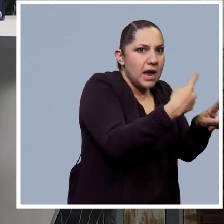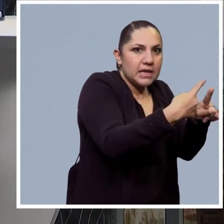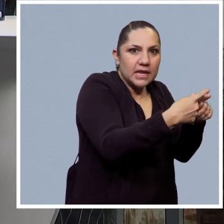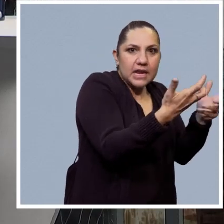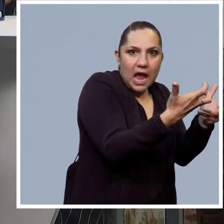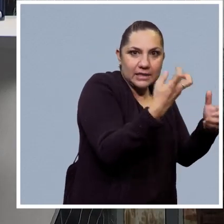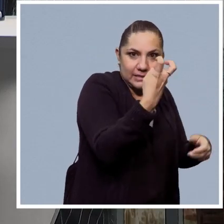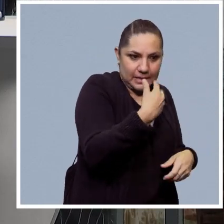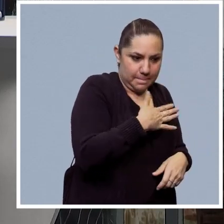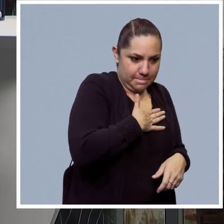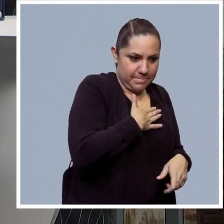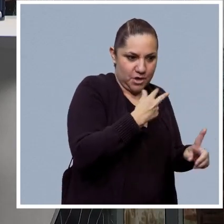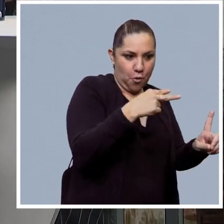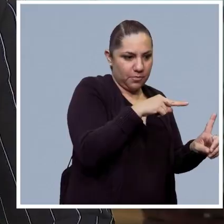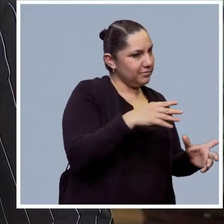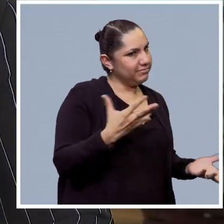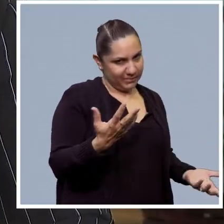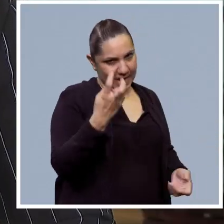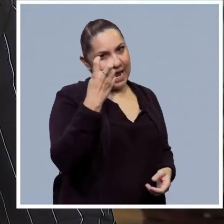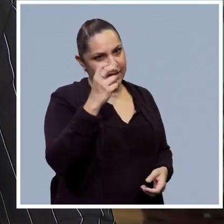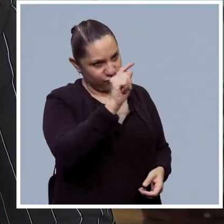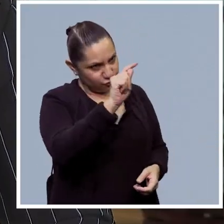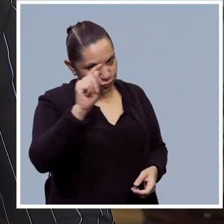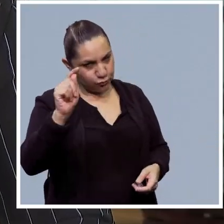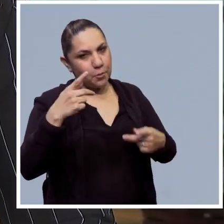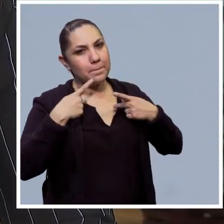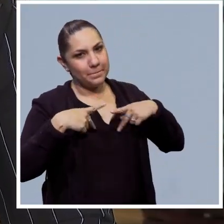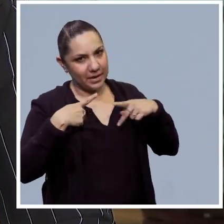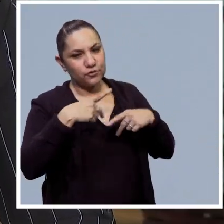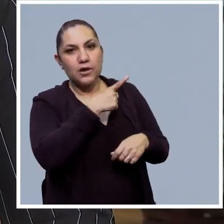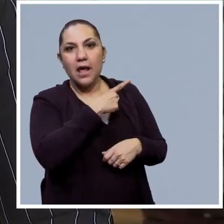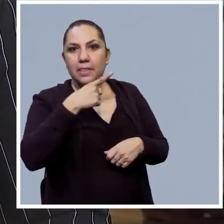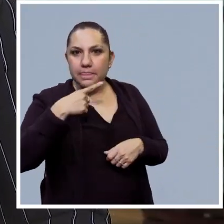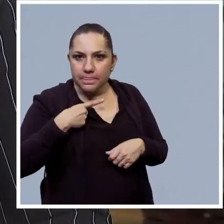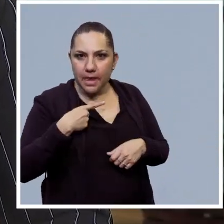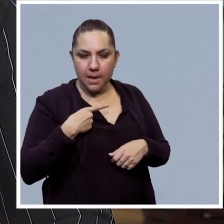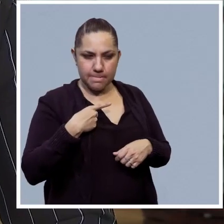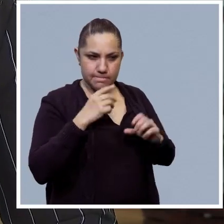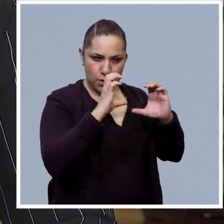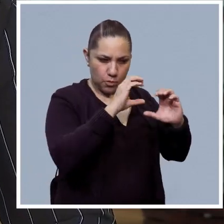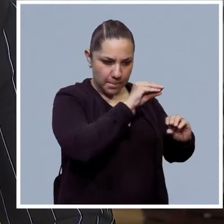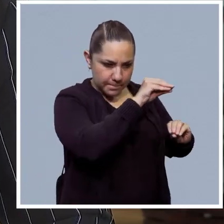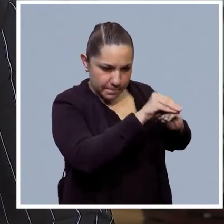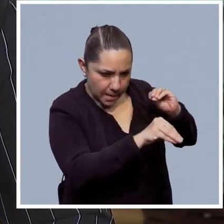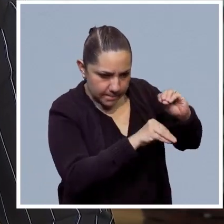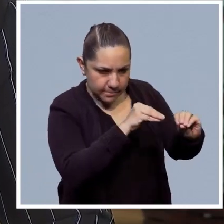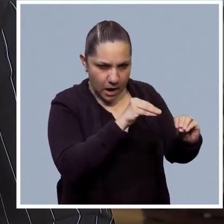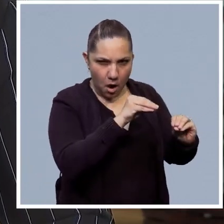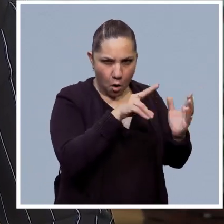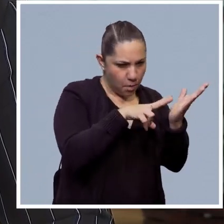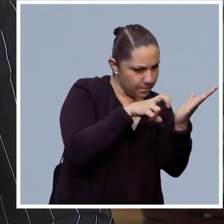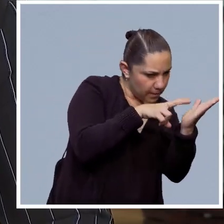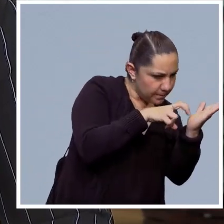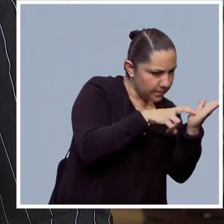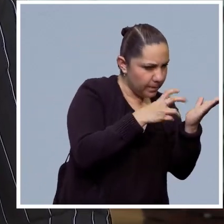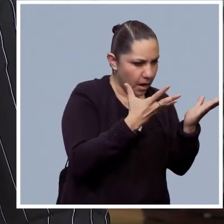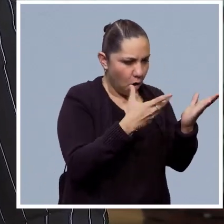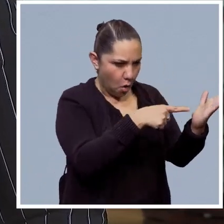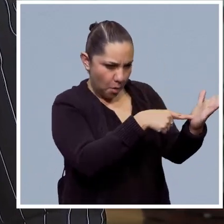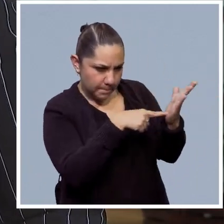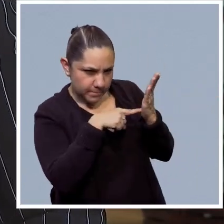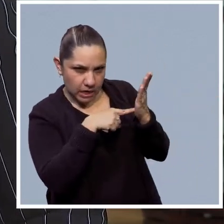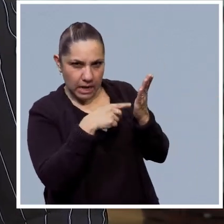tomar en cuenta que esto requiere un profesional que sepa manejarlo, que sepa ajustarlo y que sepa modificarlo para que sean mejores decisiones.